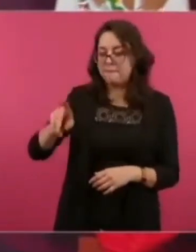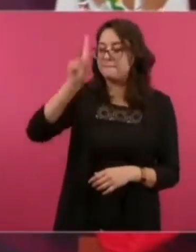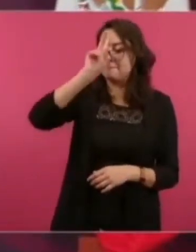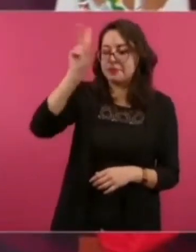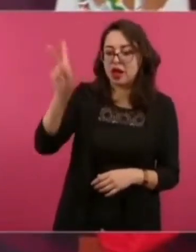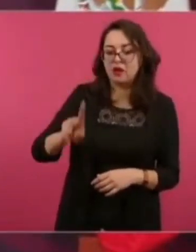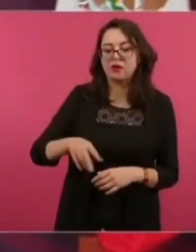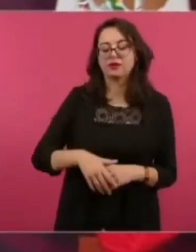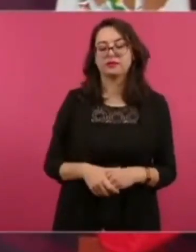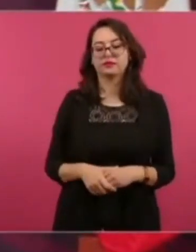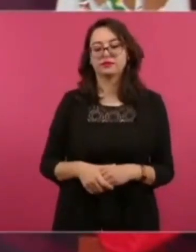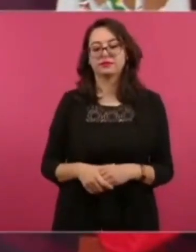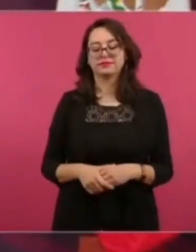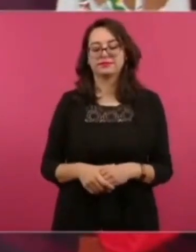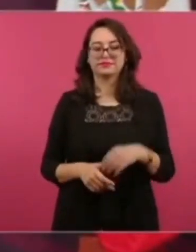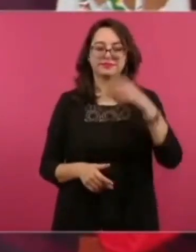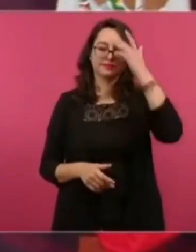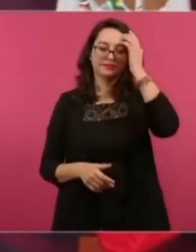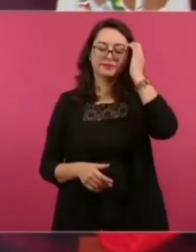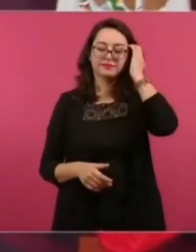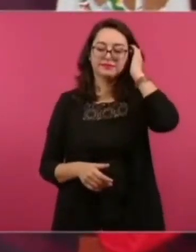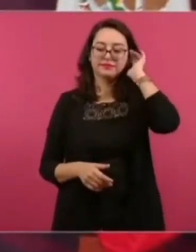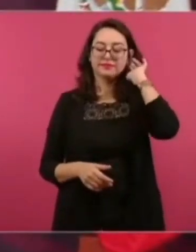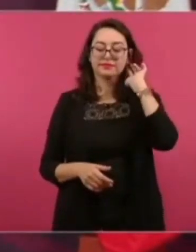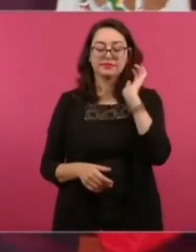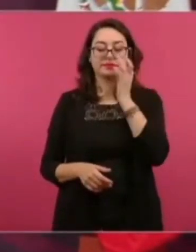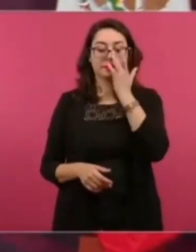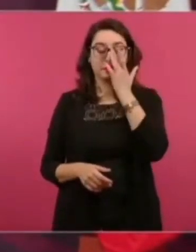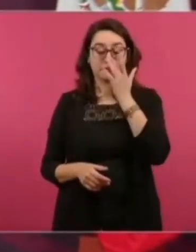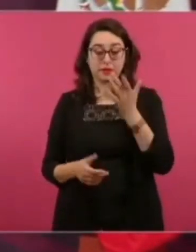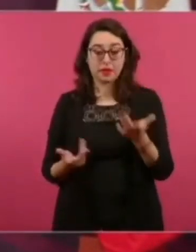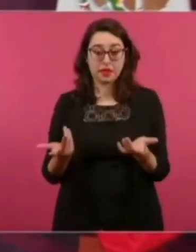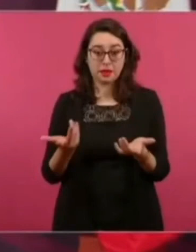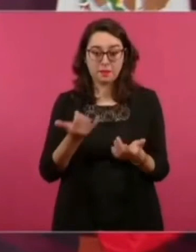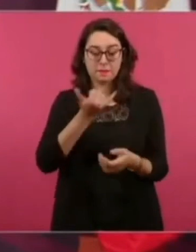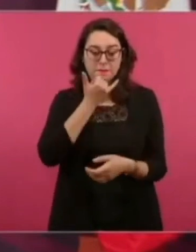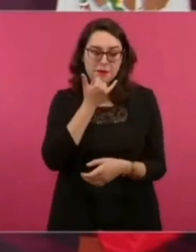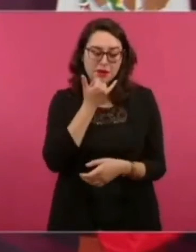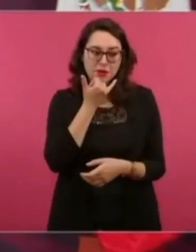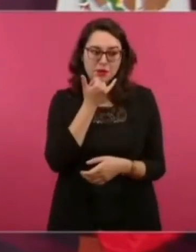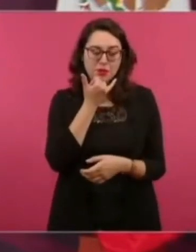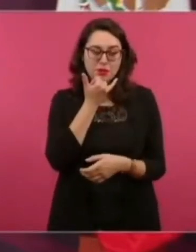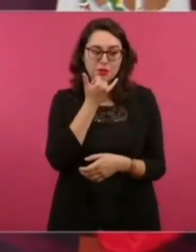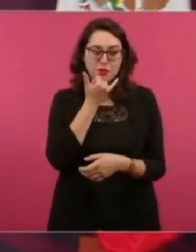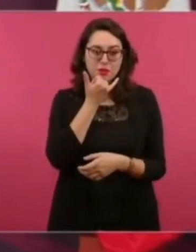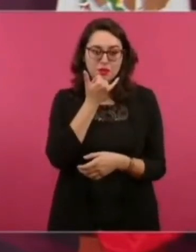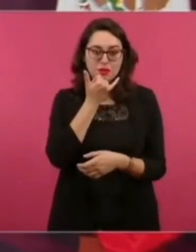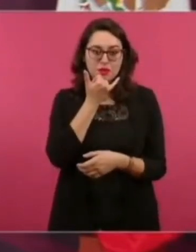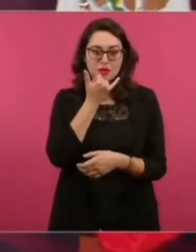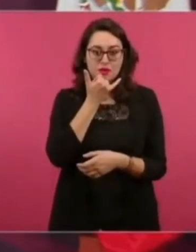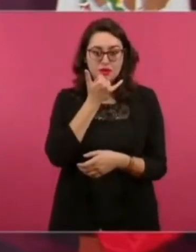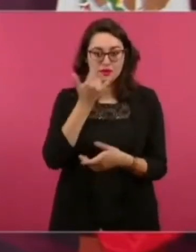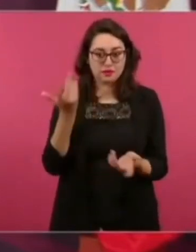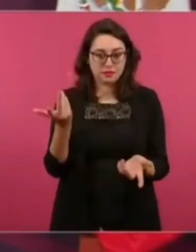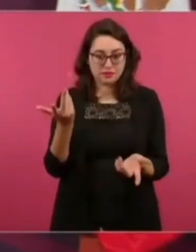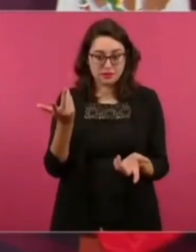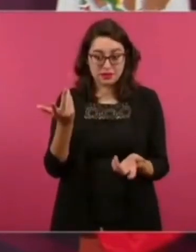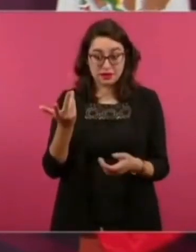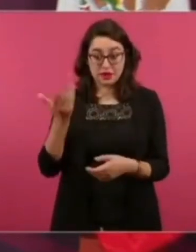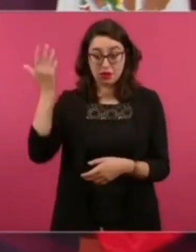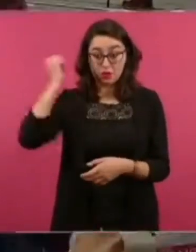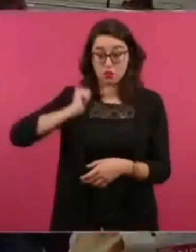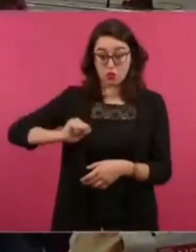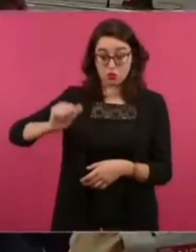Porfirio Díaz aplicó una política de exterminio a los pueblos